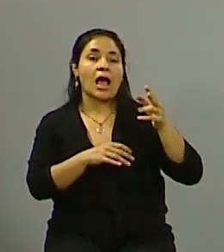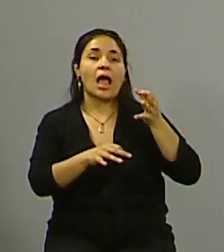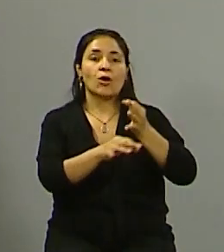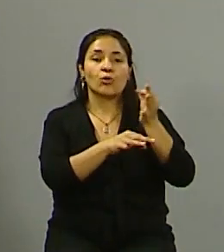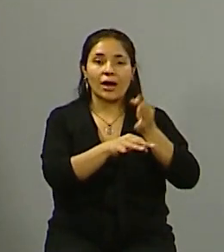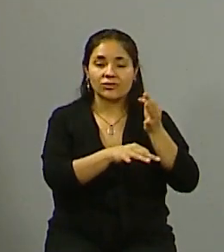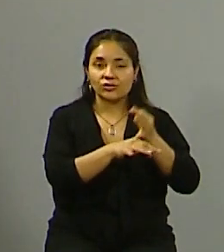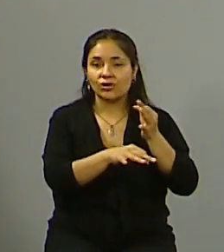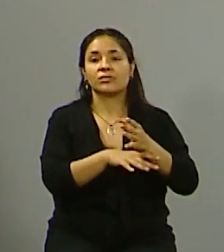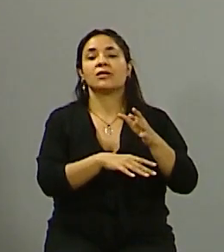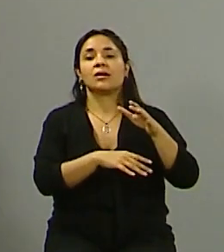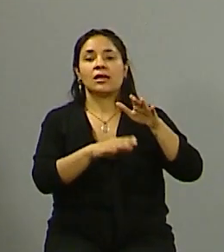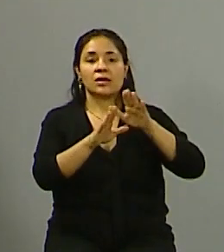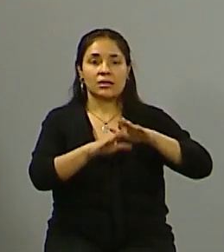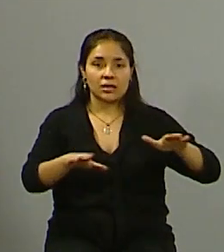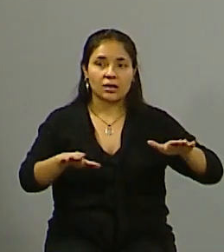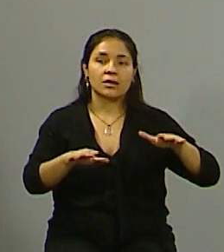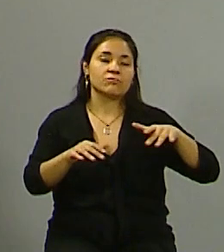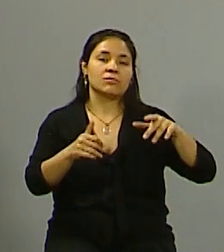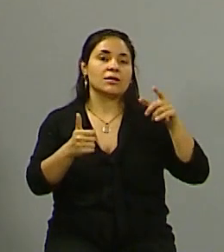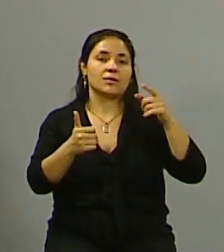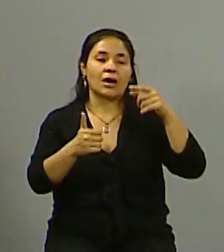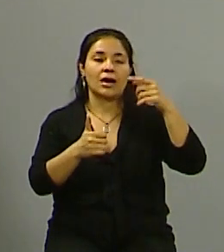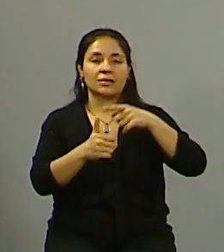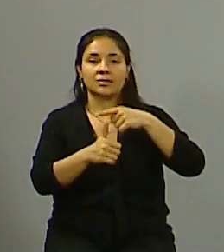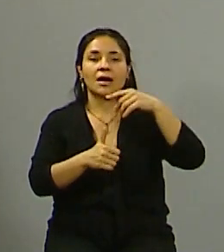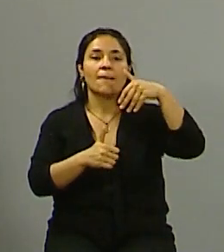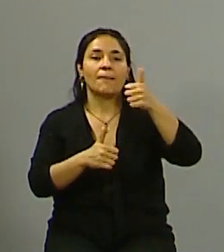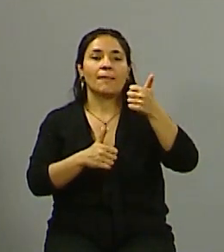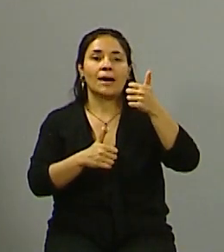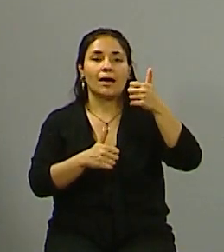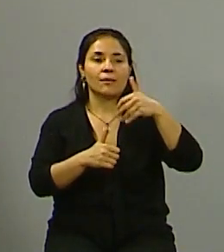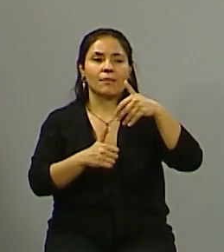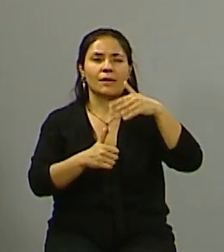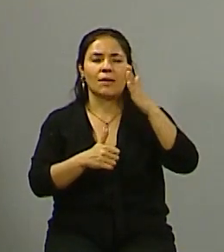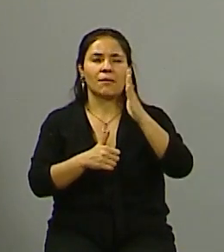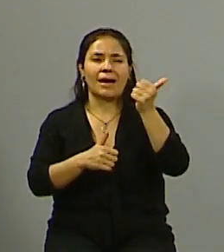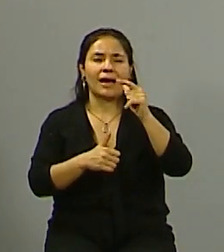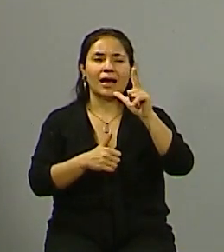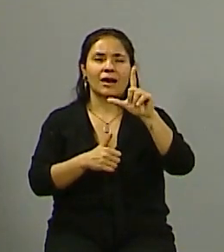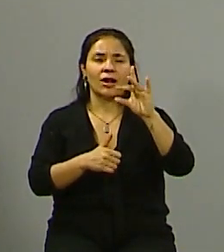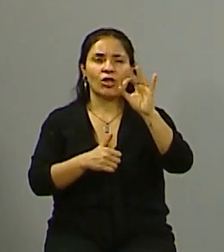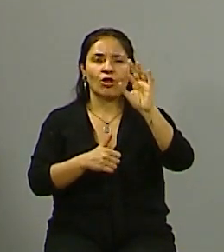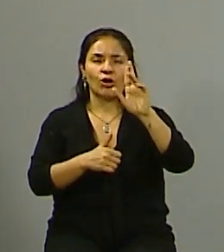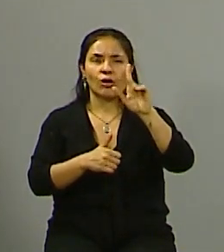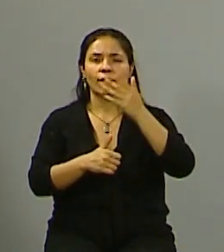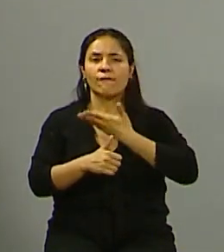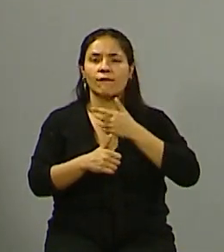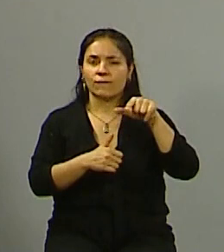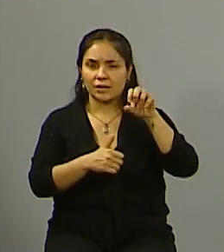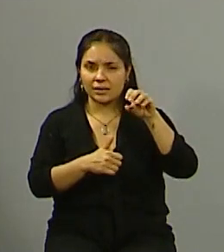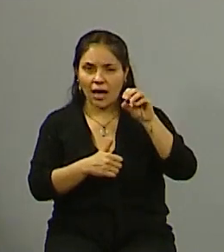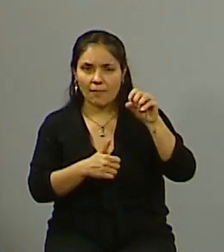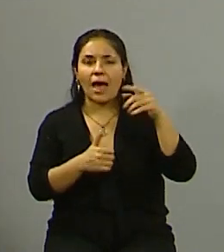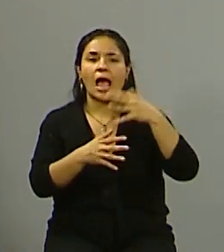municipio, educación Montesori, educación Balrof, huertas orgánicas, hacen su propia... Y además está claro porque la demanda cada vez es que